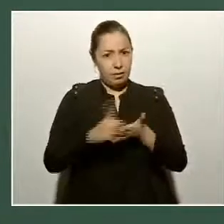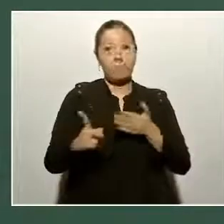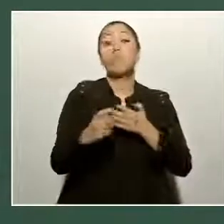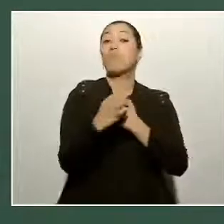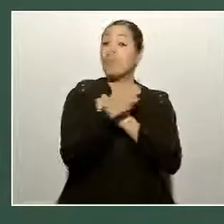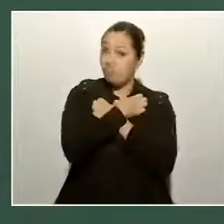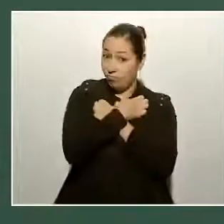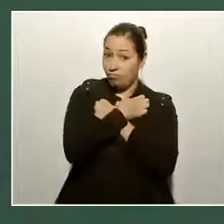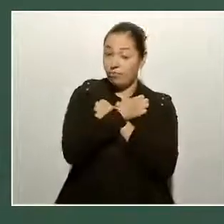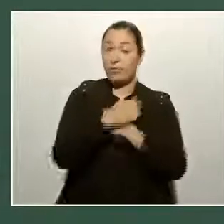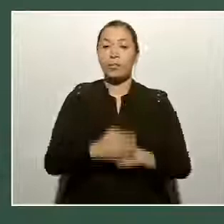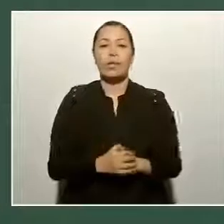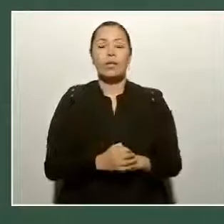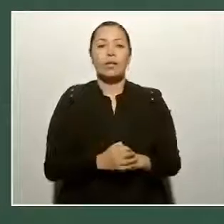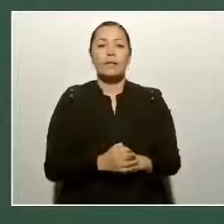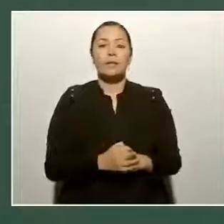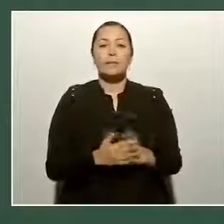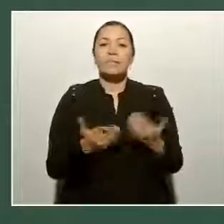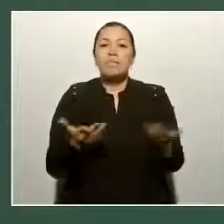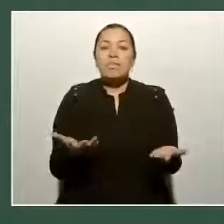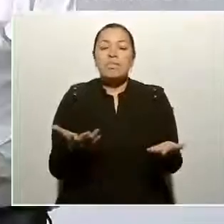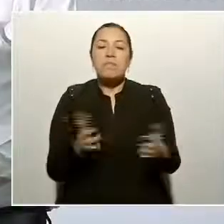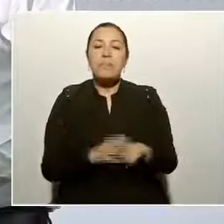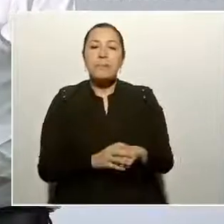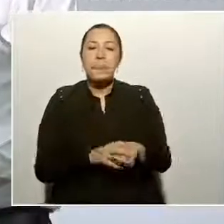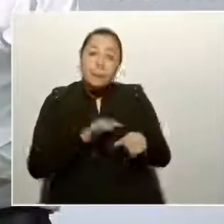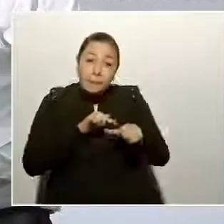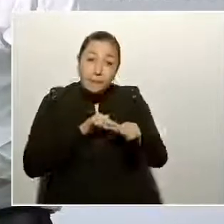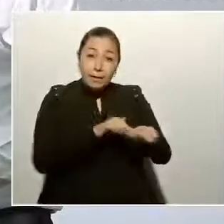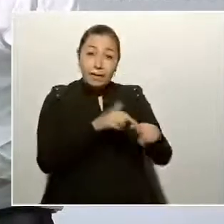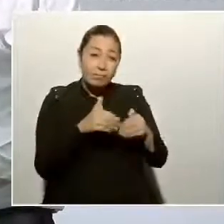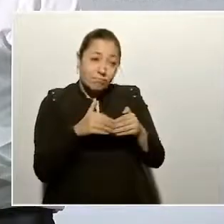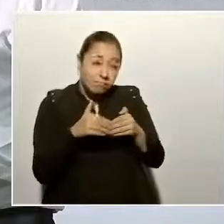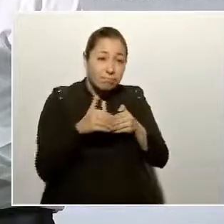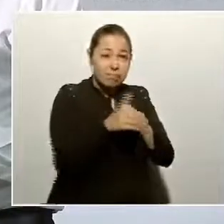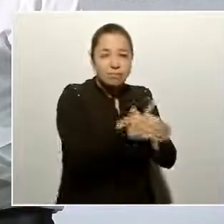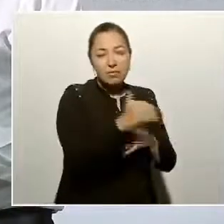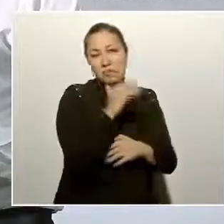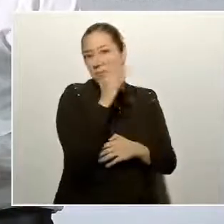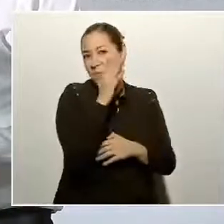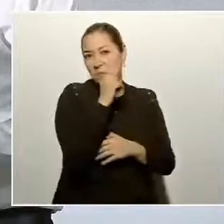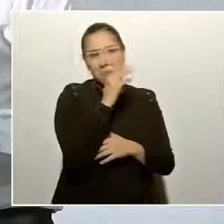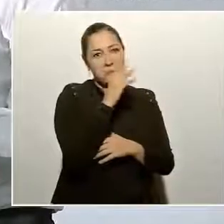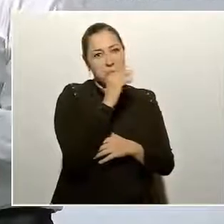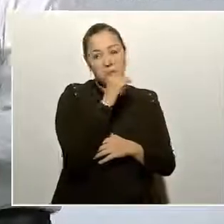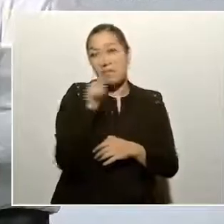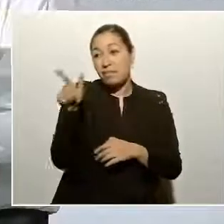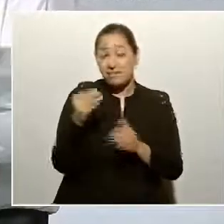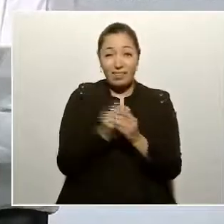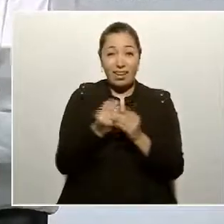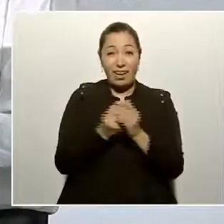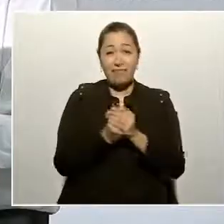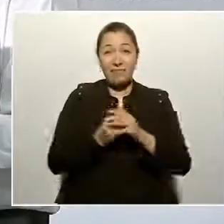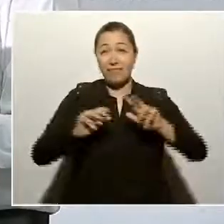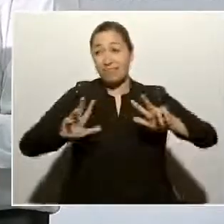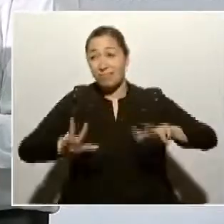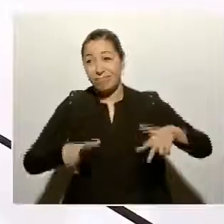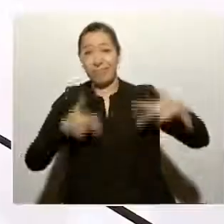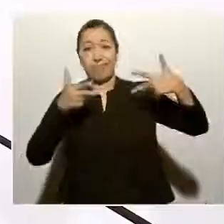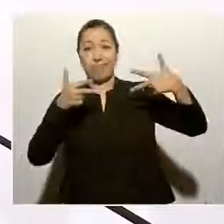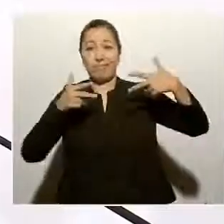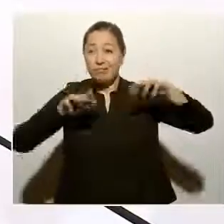No podemos continuar con las clases a distancia,